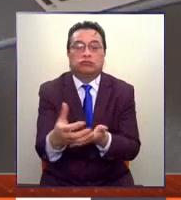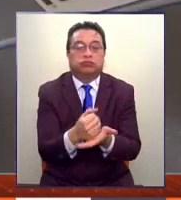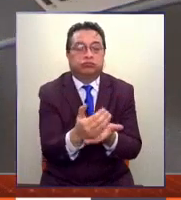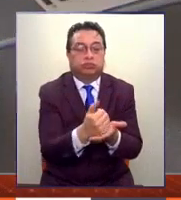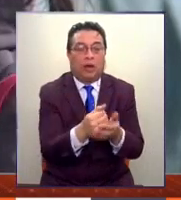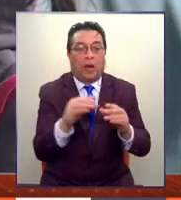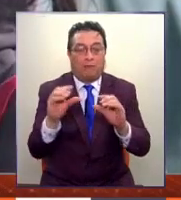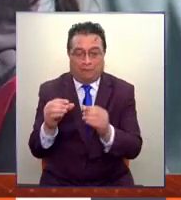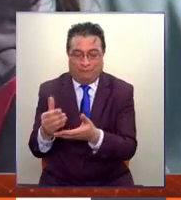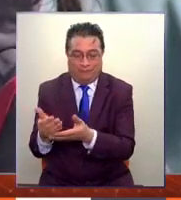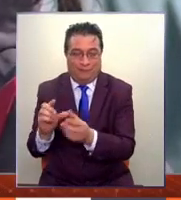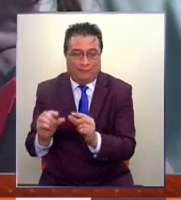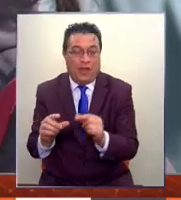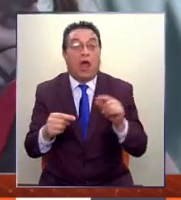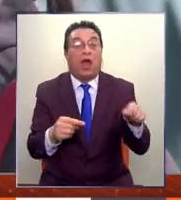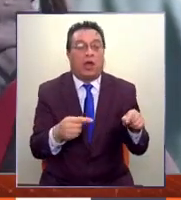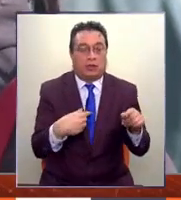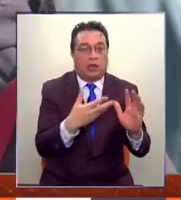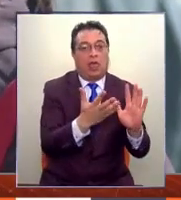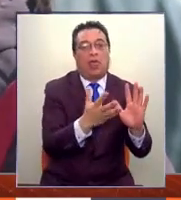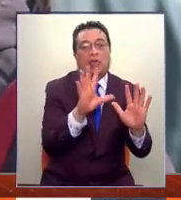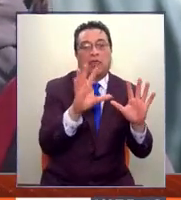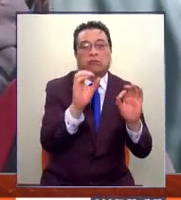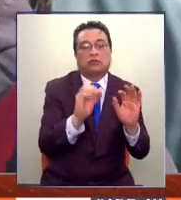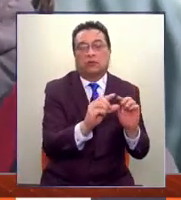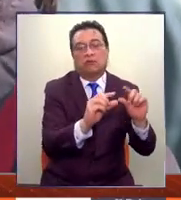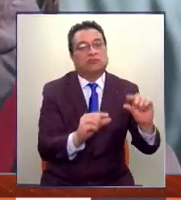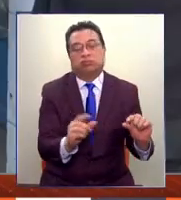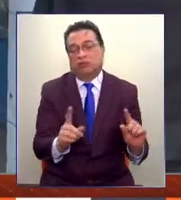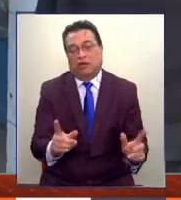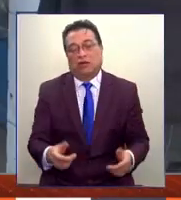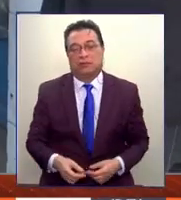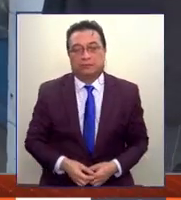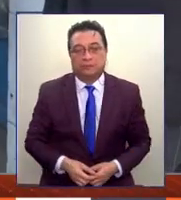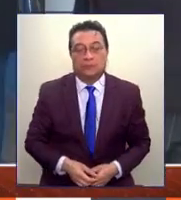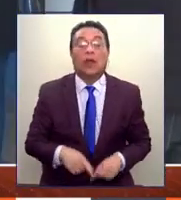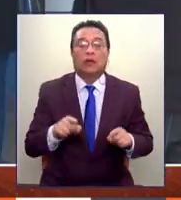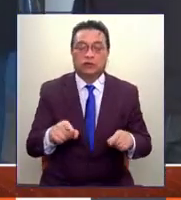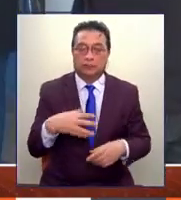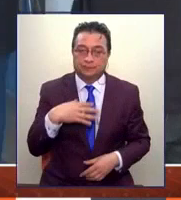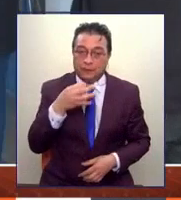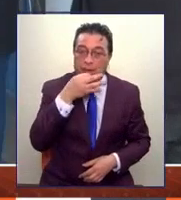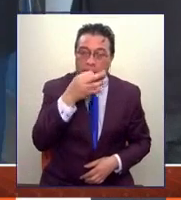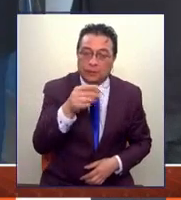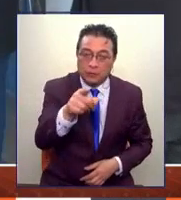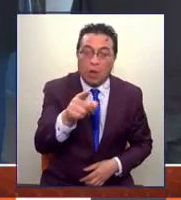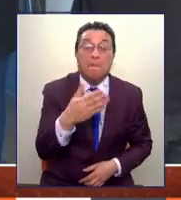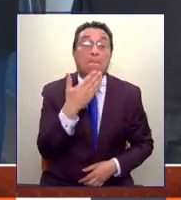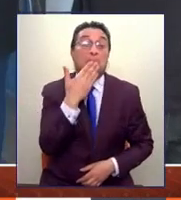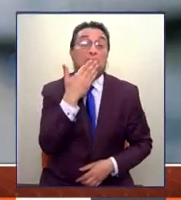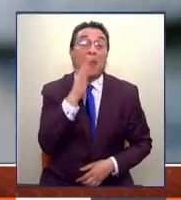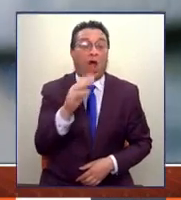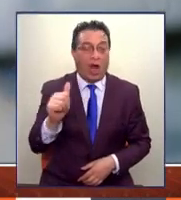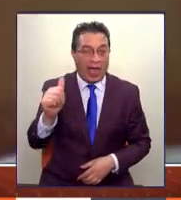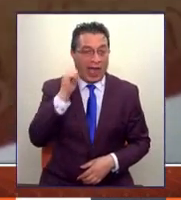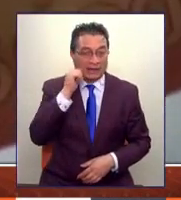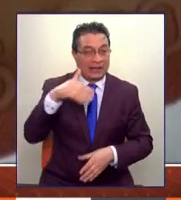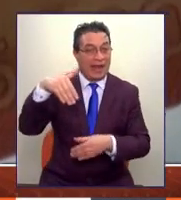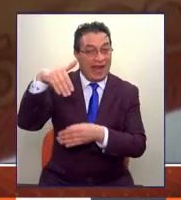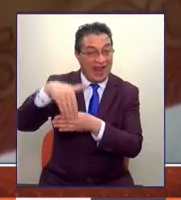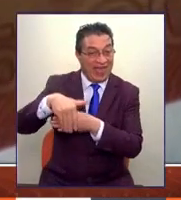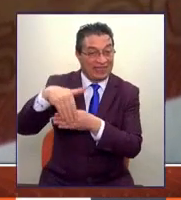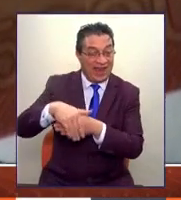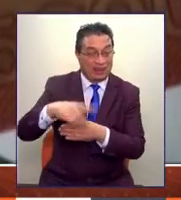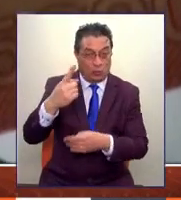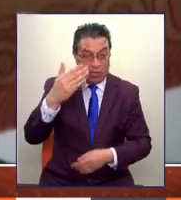comparados a lo que nosotros estamos planteando. Ministro, yo le hablaba de esta mejora que usted hizo ayer en la tarde o durante